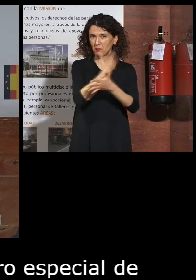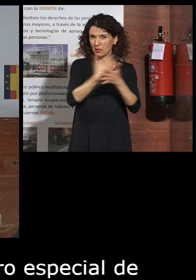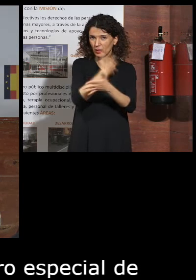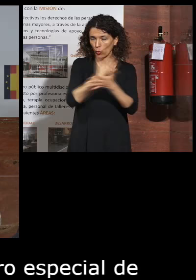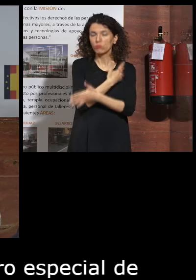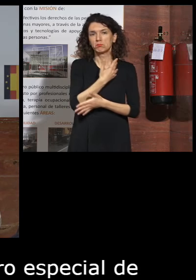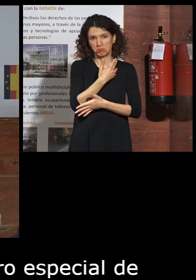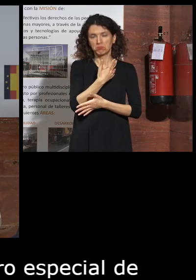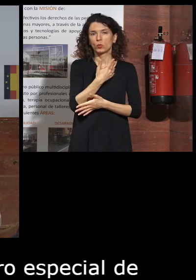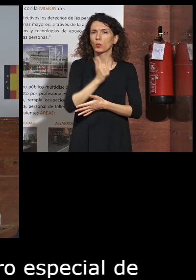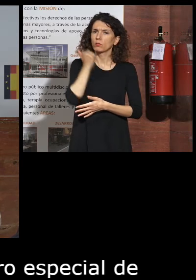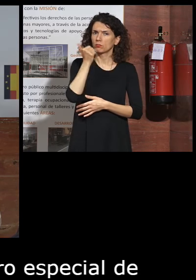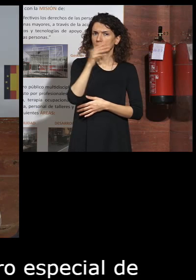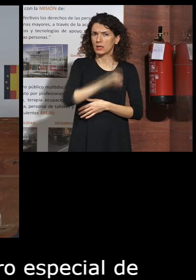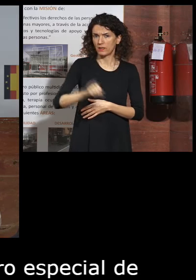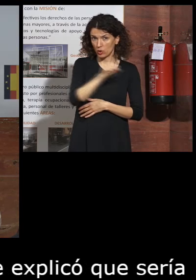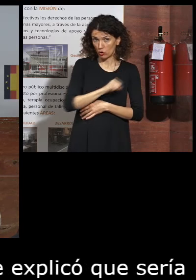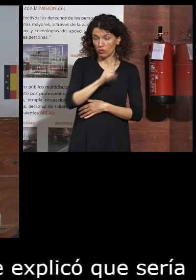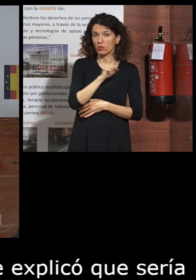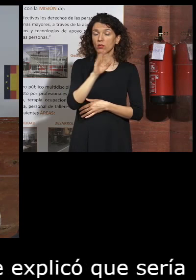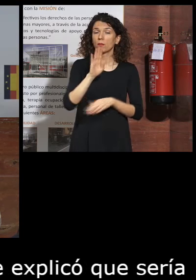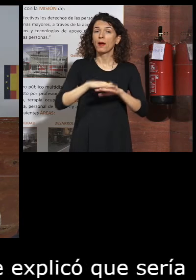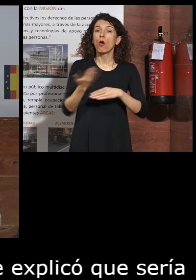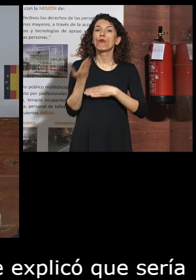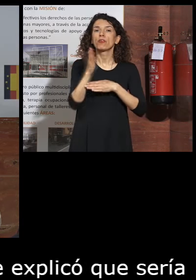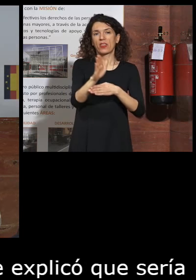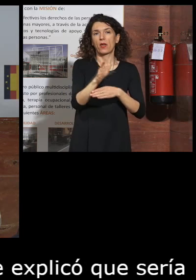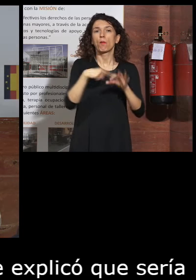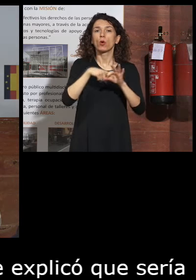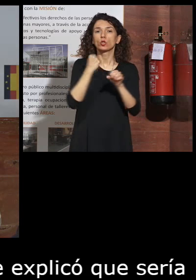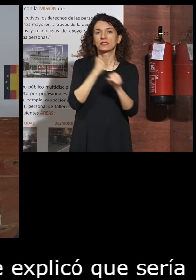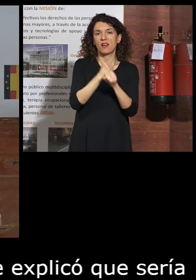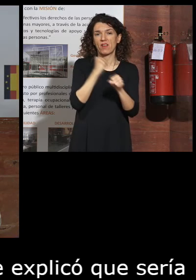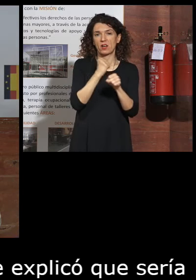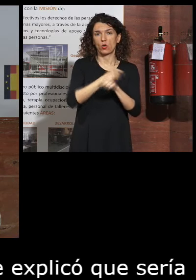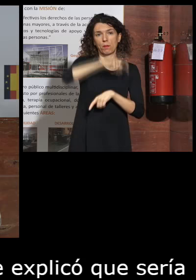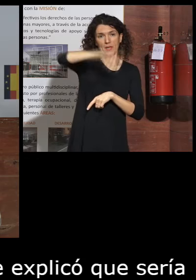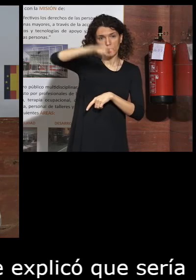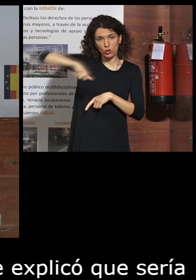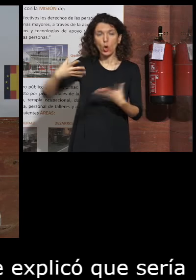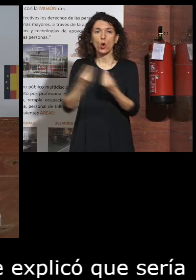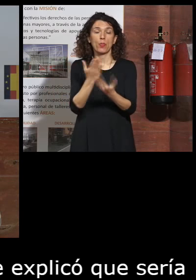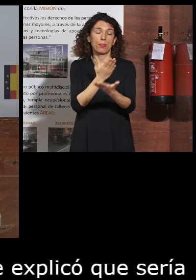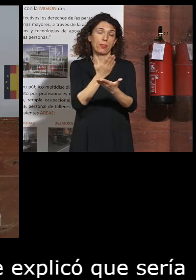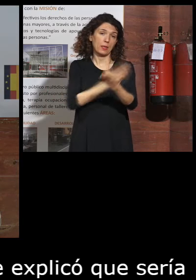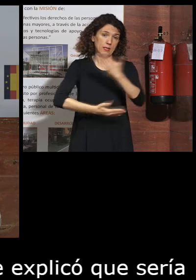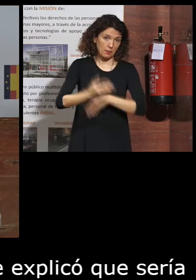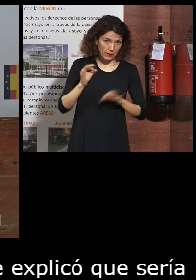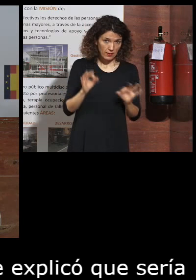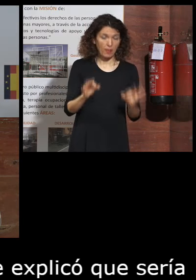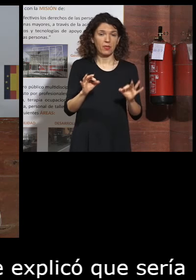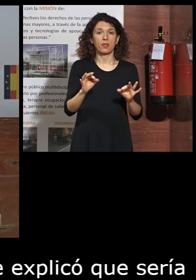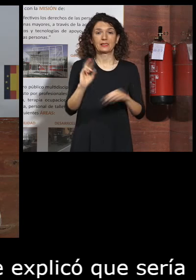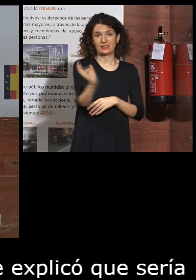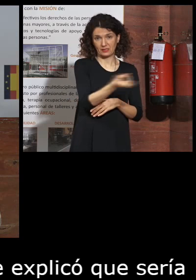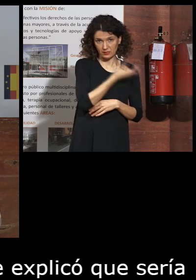una buena oportunidad para ofrecer puestos de empleo a personas con discapacidades